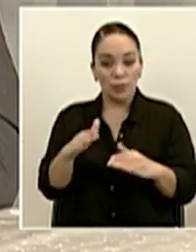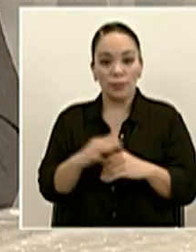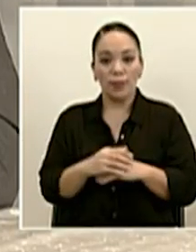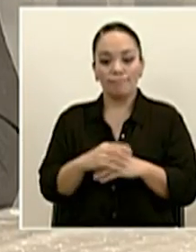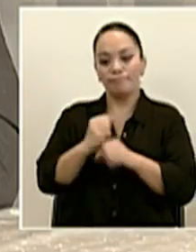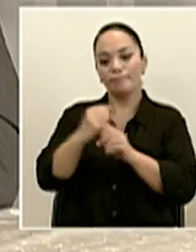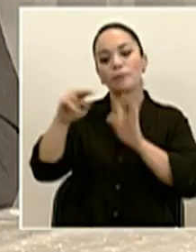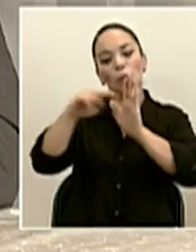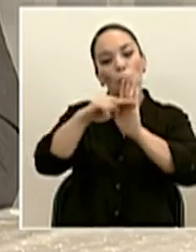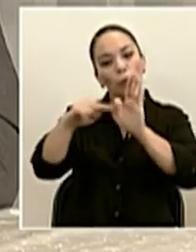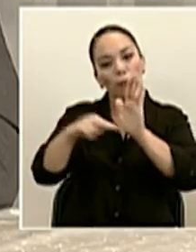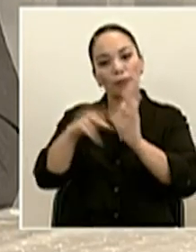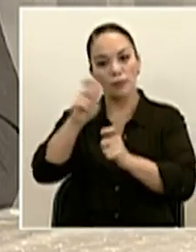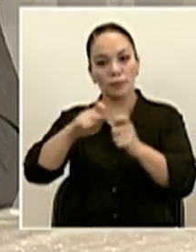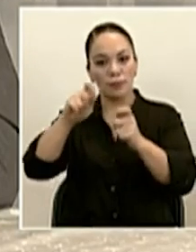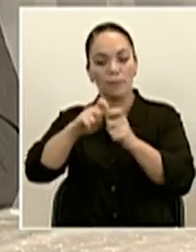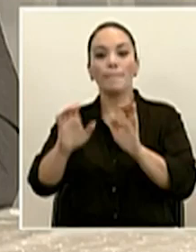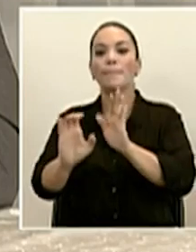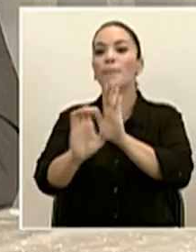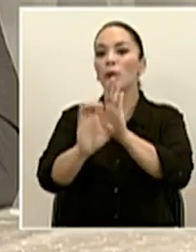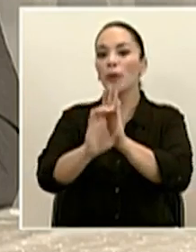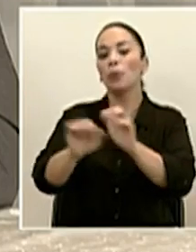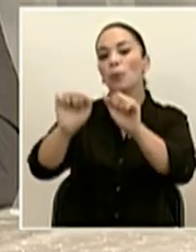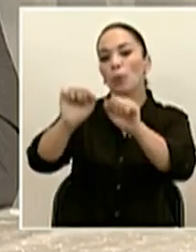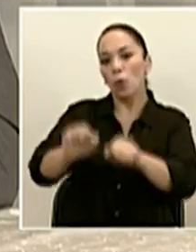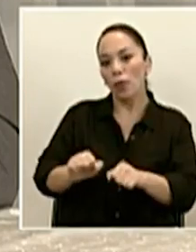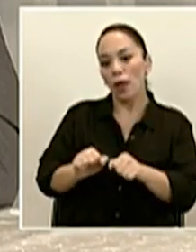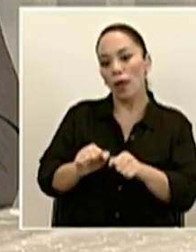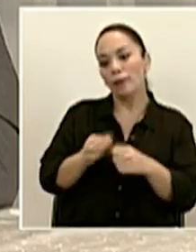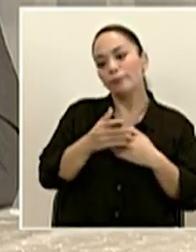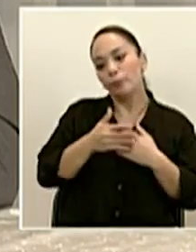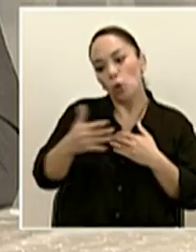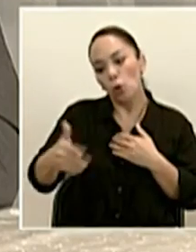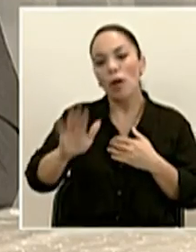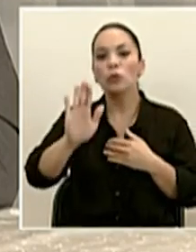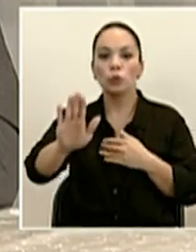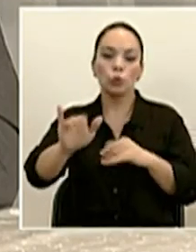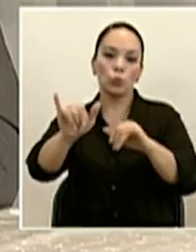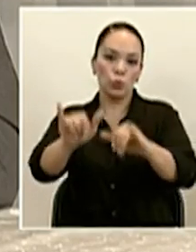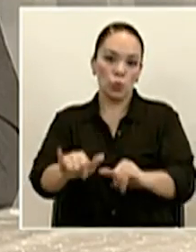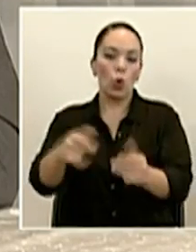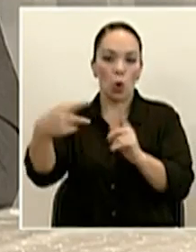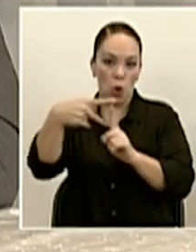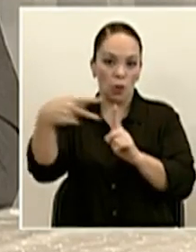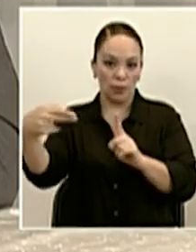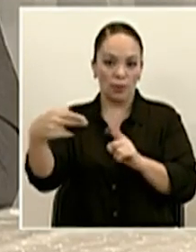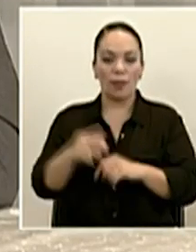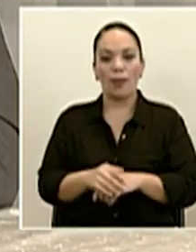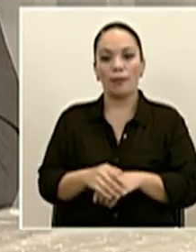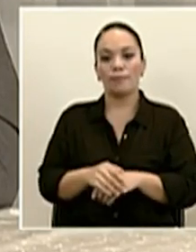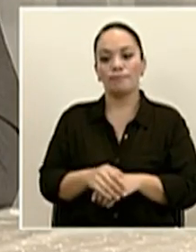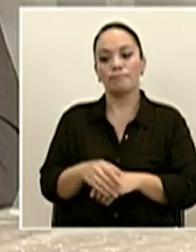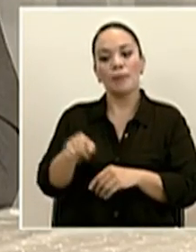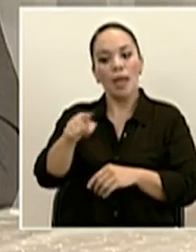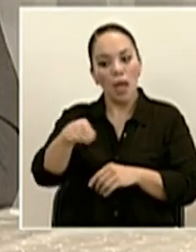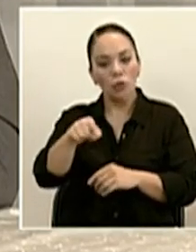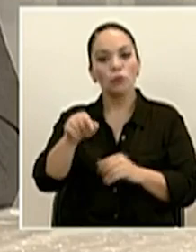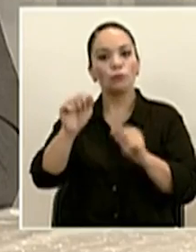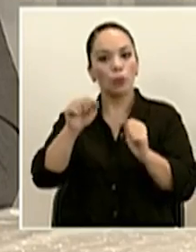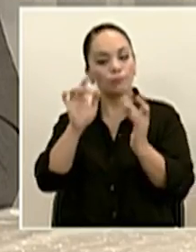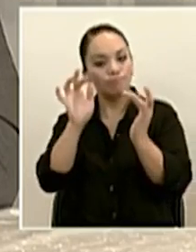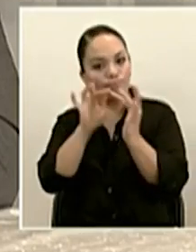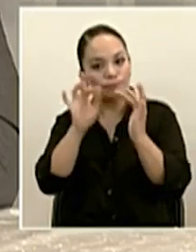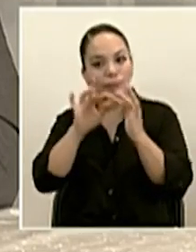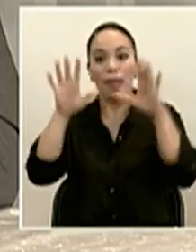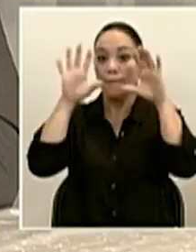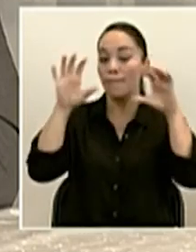normativa específica. Por ejemplo, poder prolongar sus estadías en los hoteles, tener contacto con sus embajadas